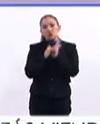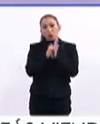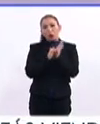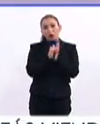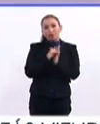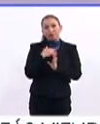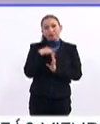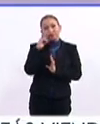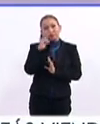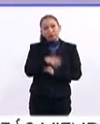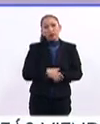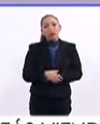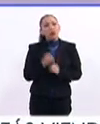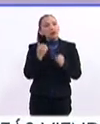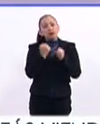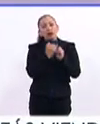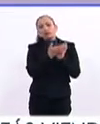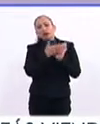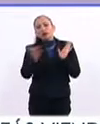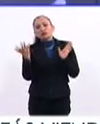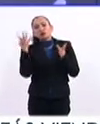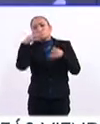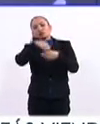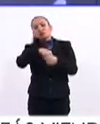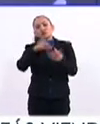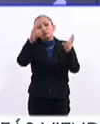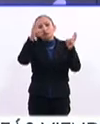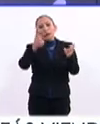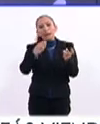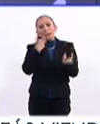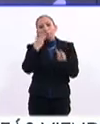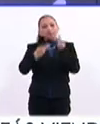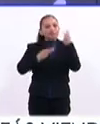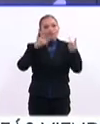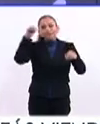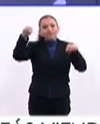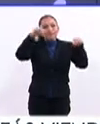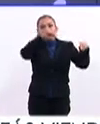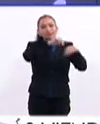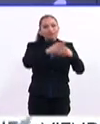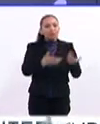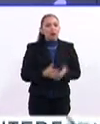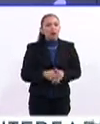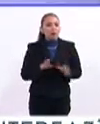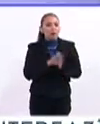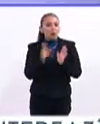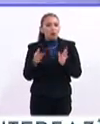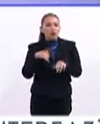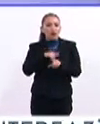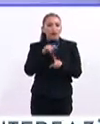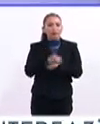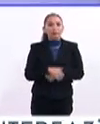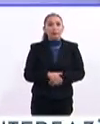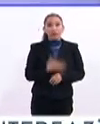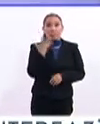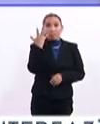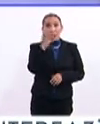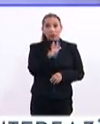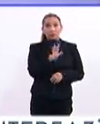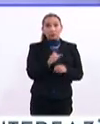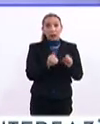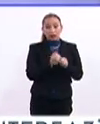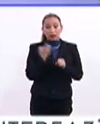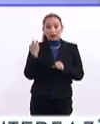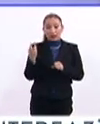estoy Sí, porque ya cuántos años llevas involucrada en este tipo de temas como es el bullying Trixia. Diez y